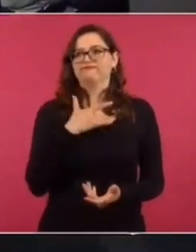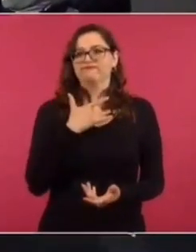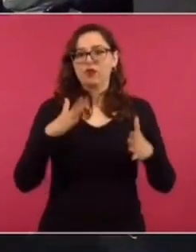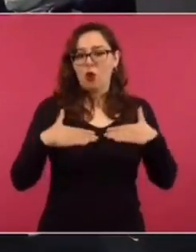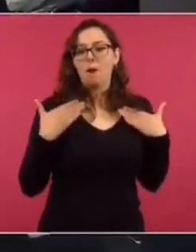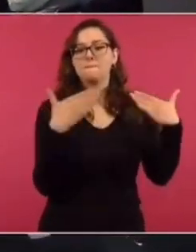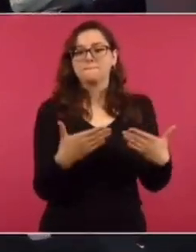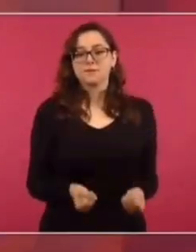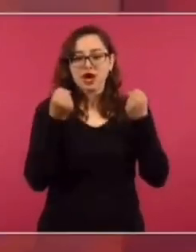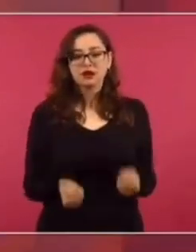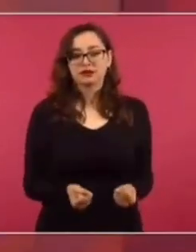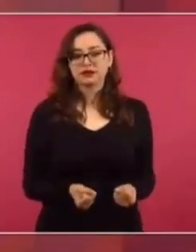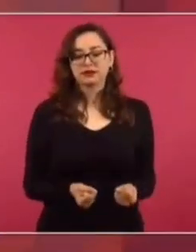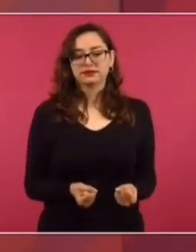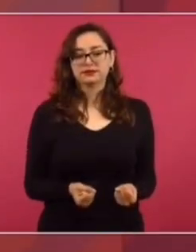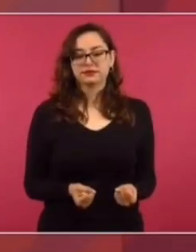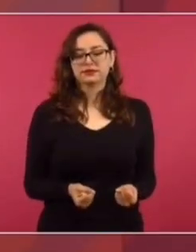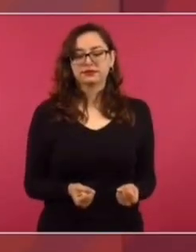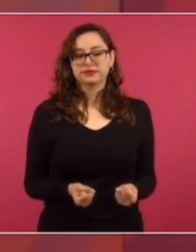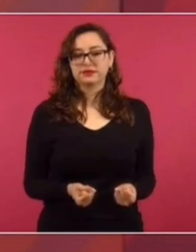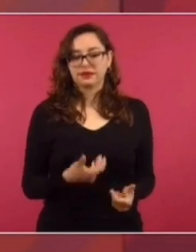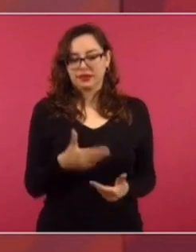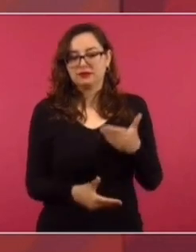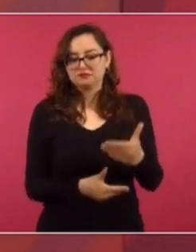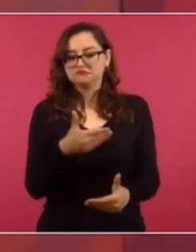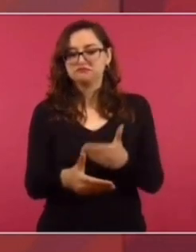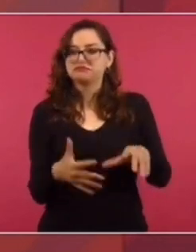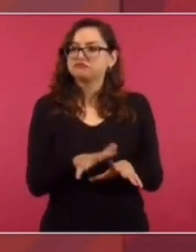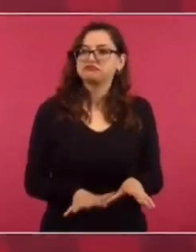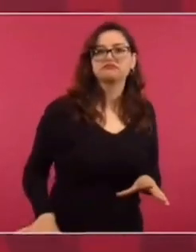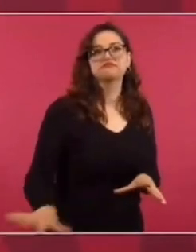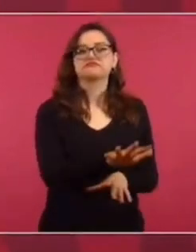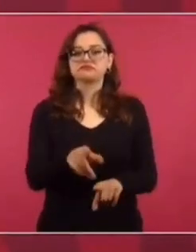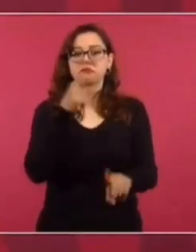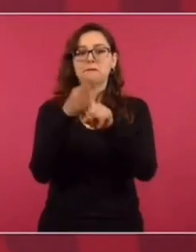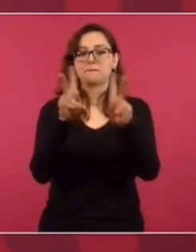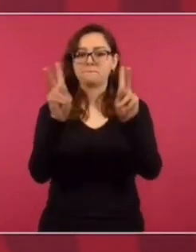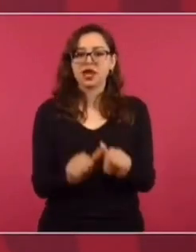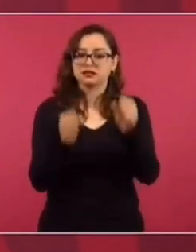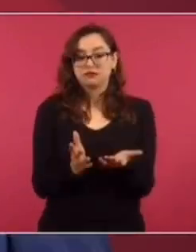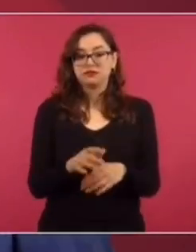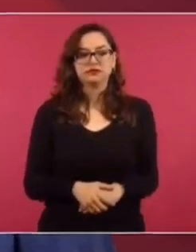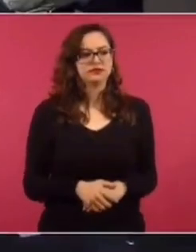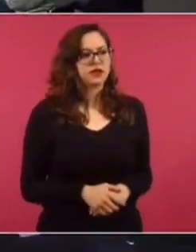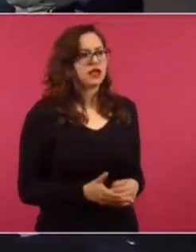seguridad para que se garantice la paz en el país.